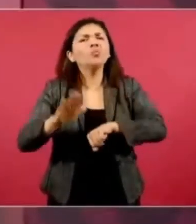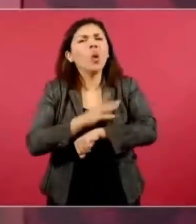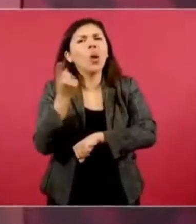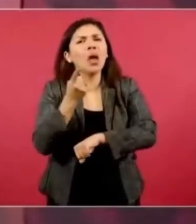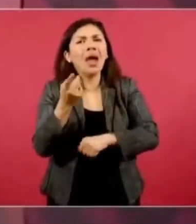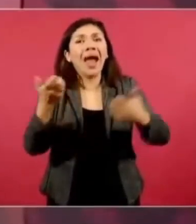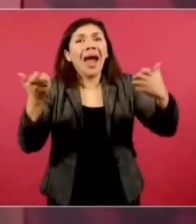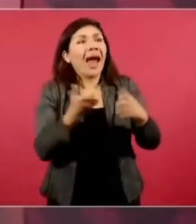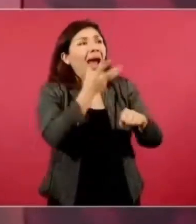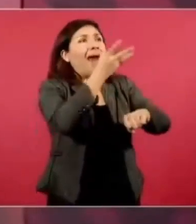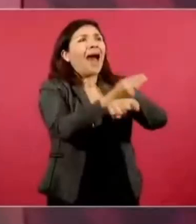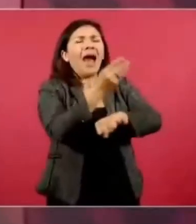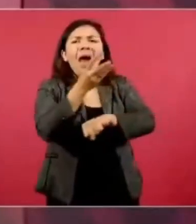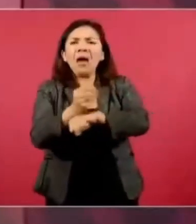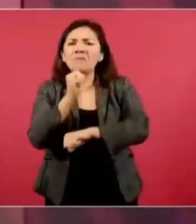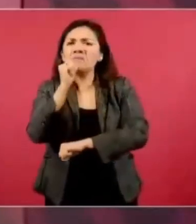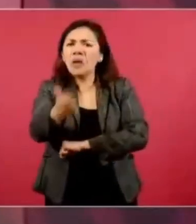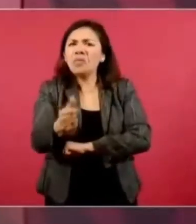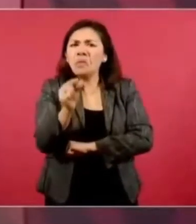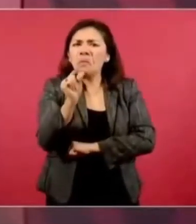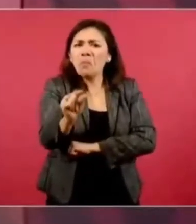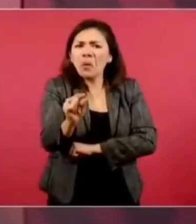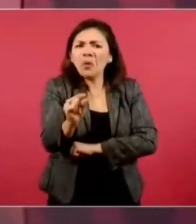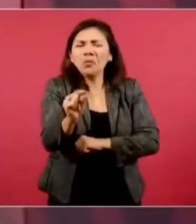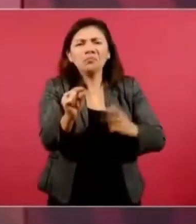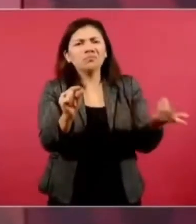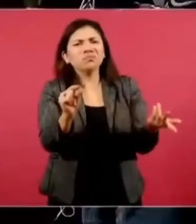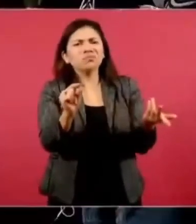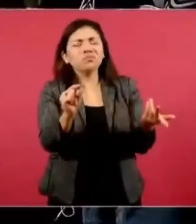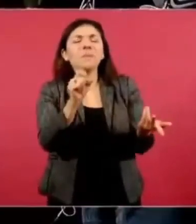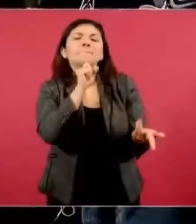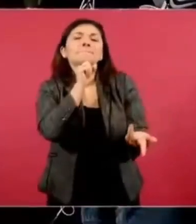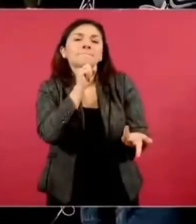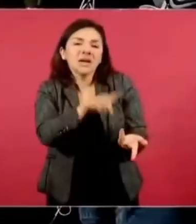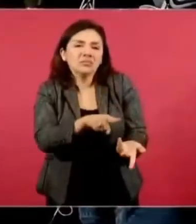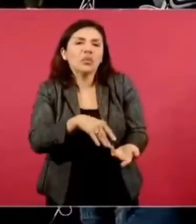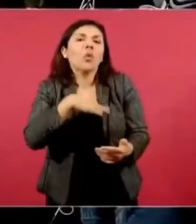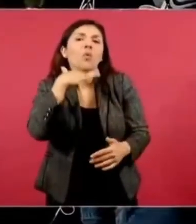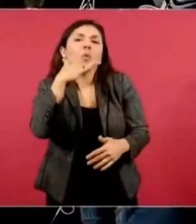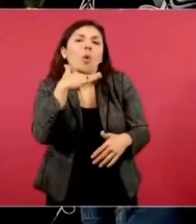por la corrupción.